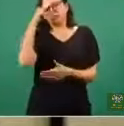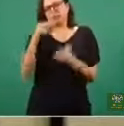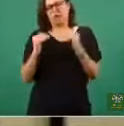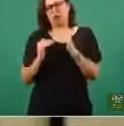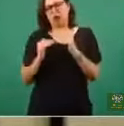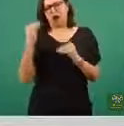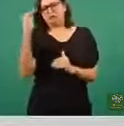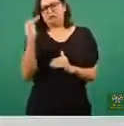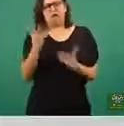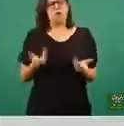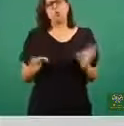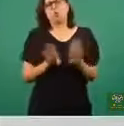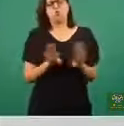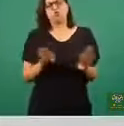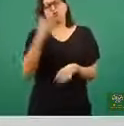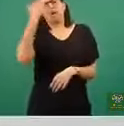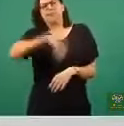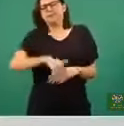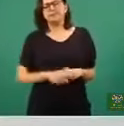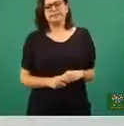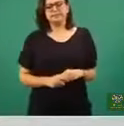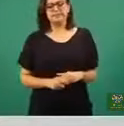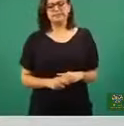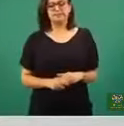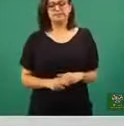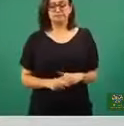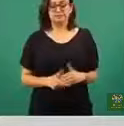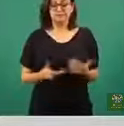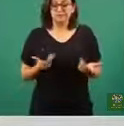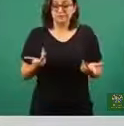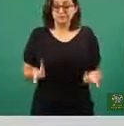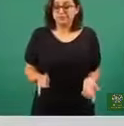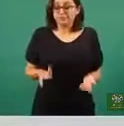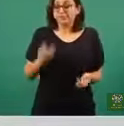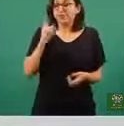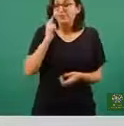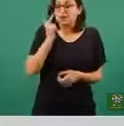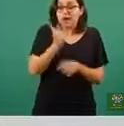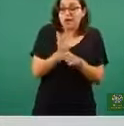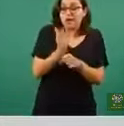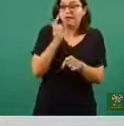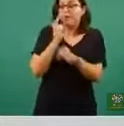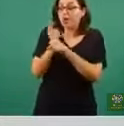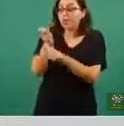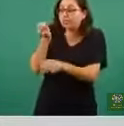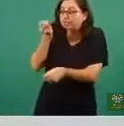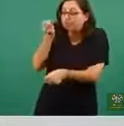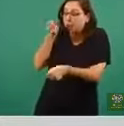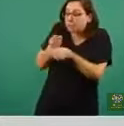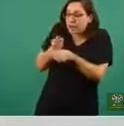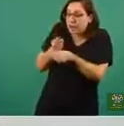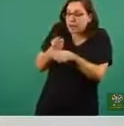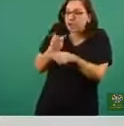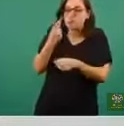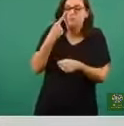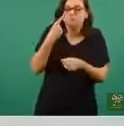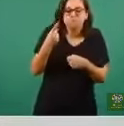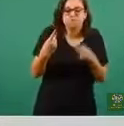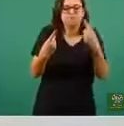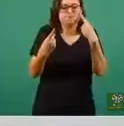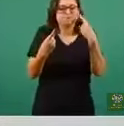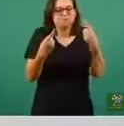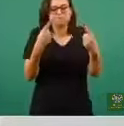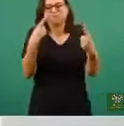alza en la ciudad. Precisamente son los indicadores tempranos de transmisión comunitaria. En la Ciudad de México y en prácticamente